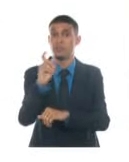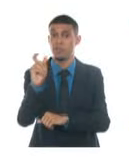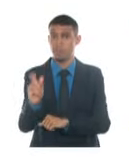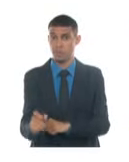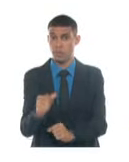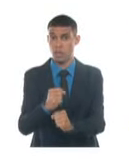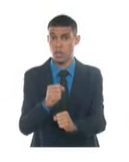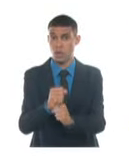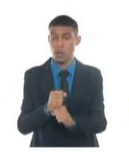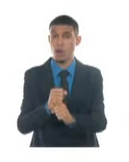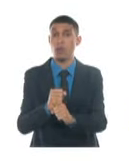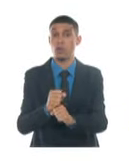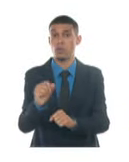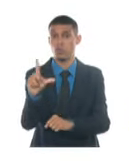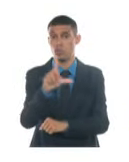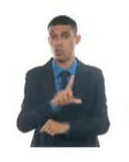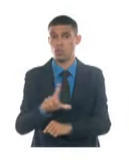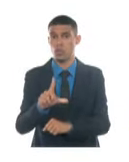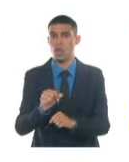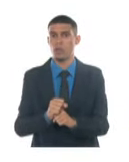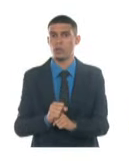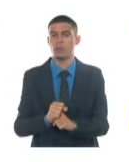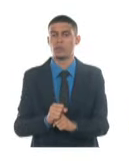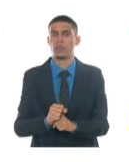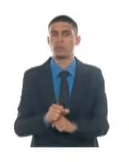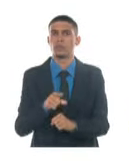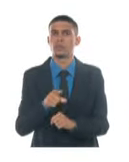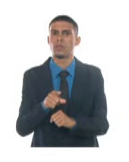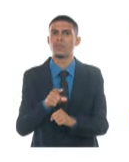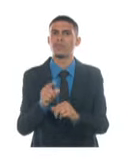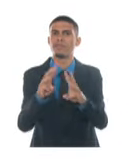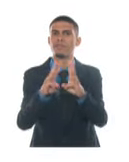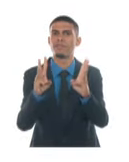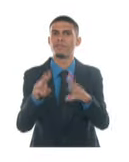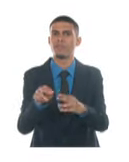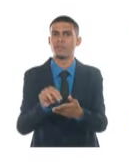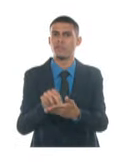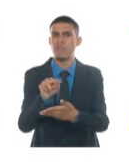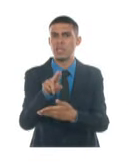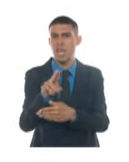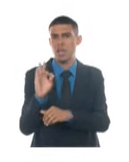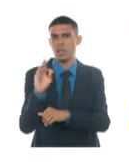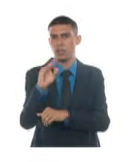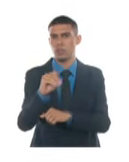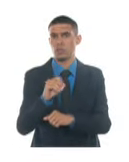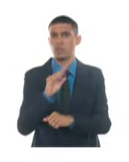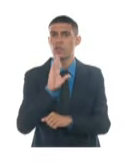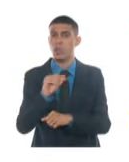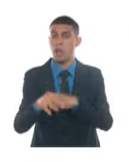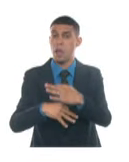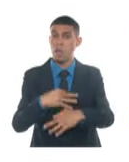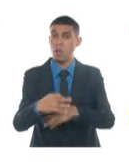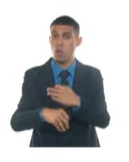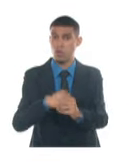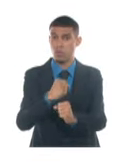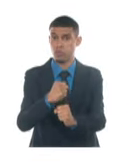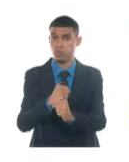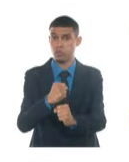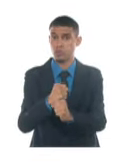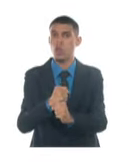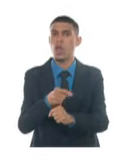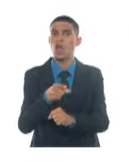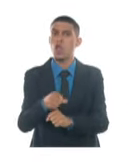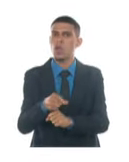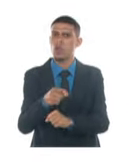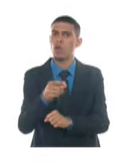Seguridad Social, Martelena Feito Cabrera, en su cuenta en la red digital X, resaltó que el empleo formal es futuro seguro.